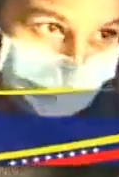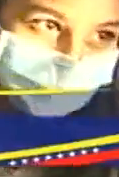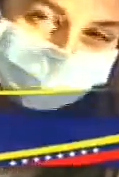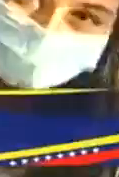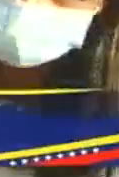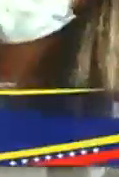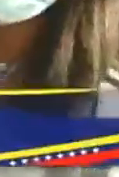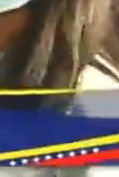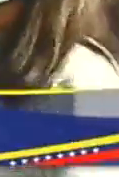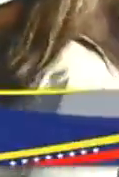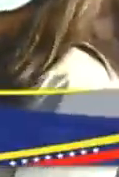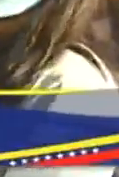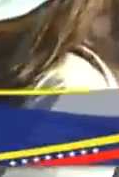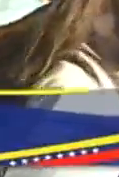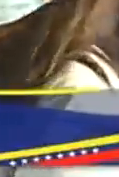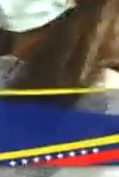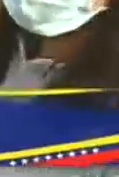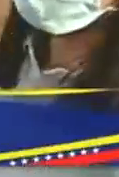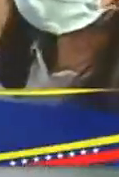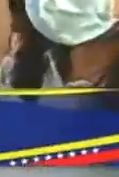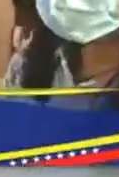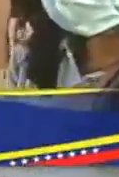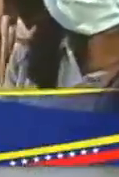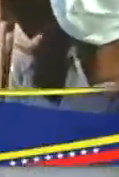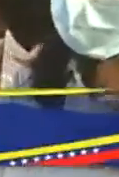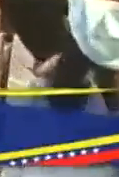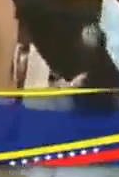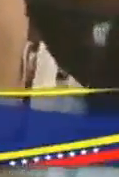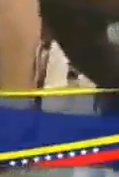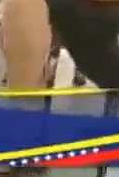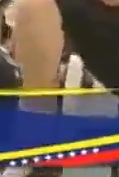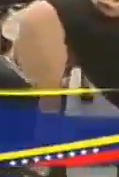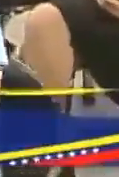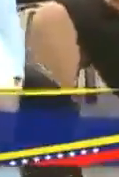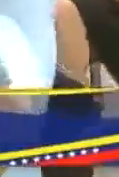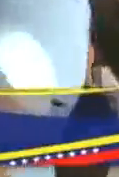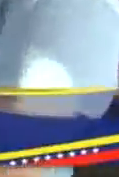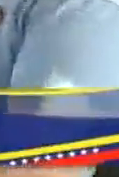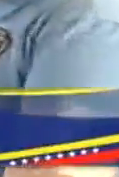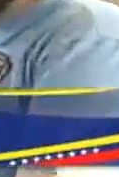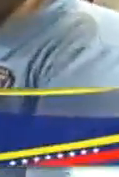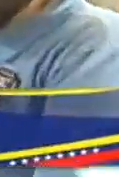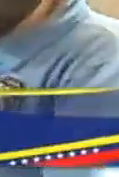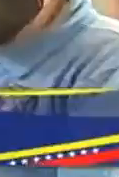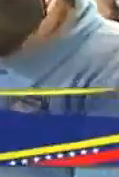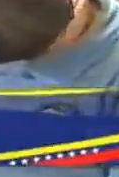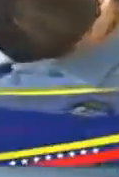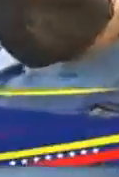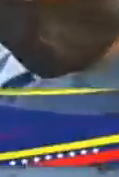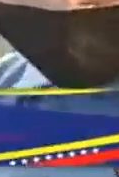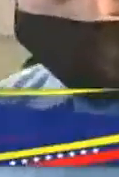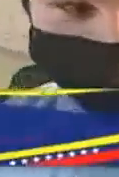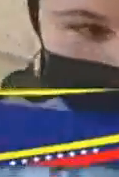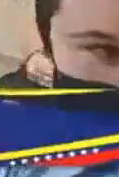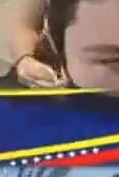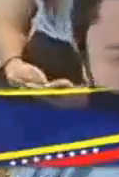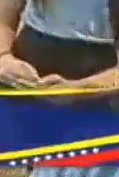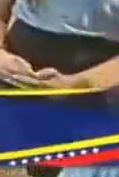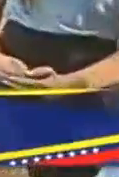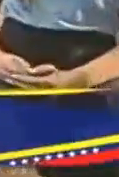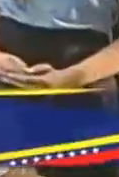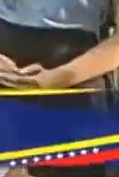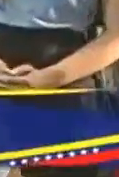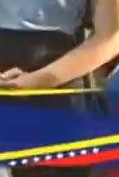del poder popular para la salud quien nos ha acompañado en esta jornada y sobre todo en retomar como usted nos lo indicó